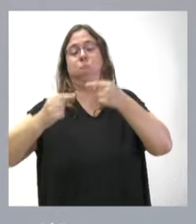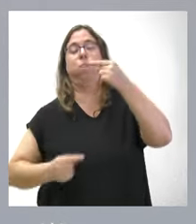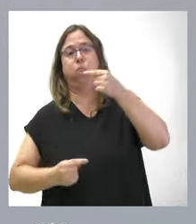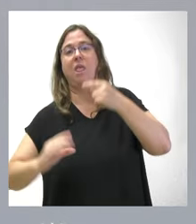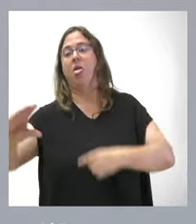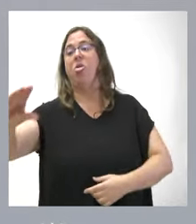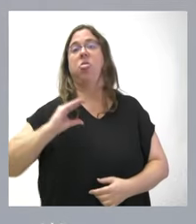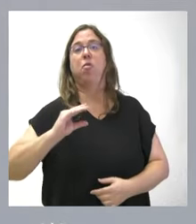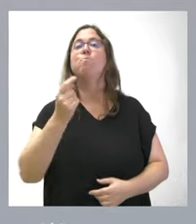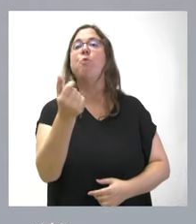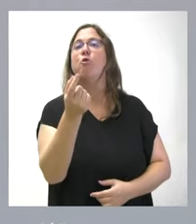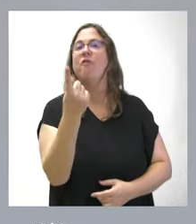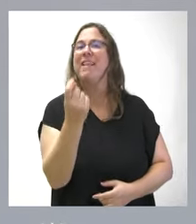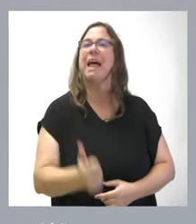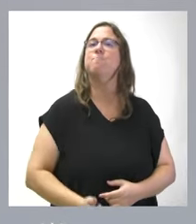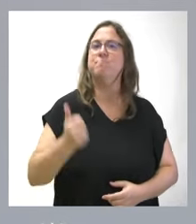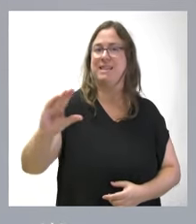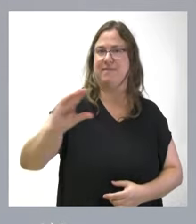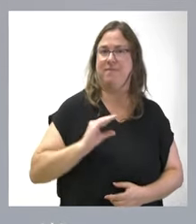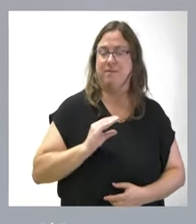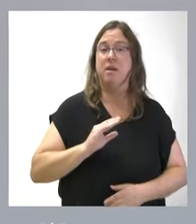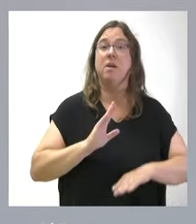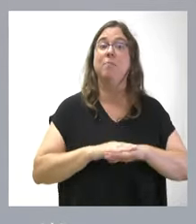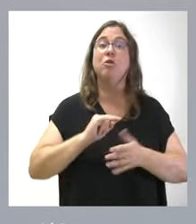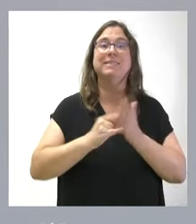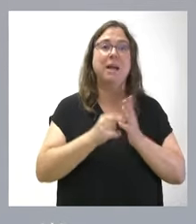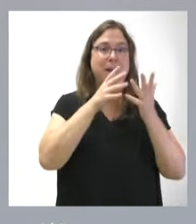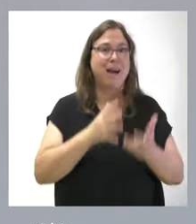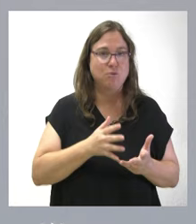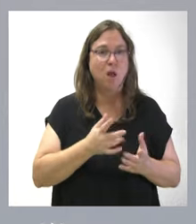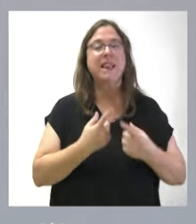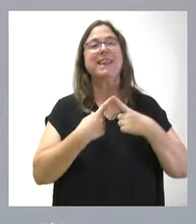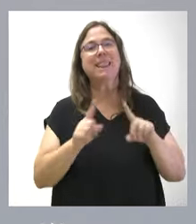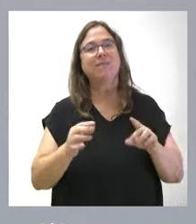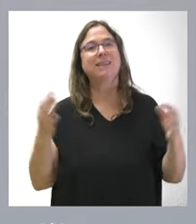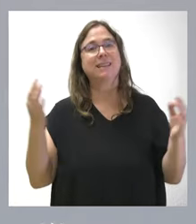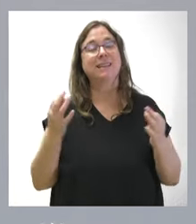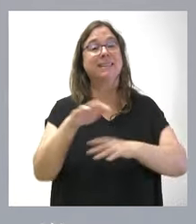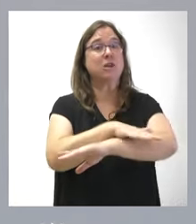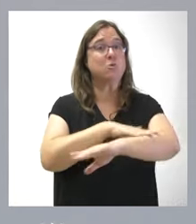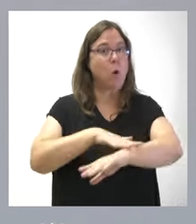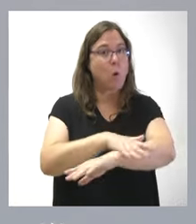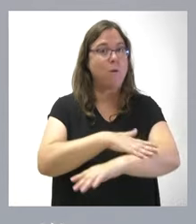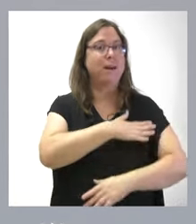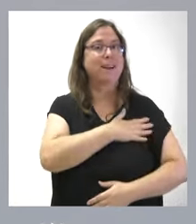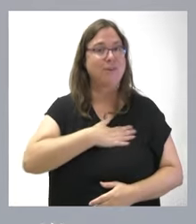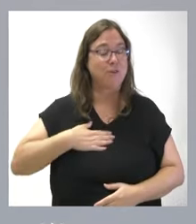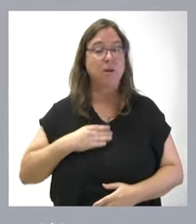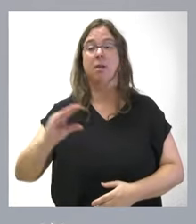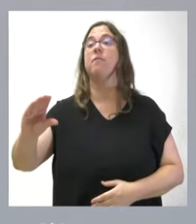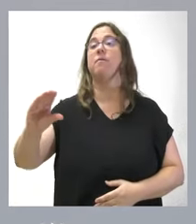una cosa es la infrafinanciación generada con el actual sistema y otra cosa distinta es que el Gobierno quisiera, al margen de esa